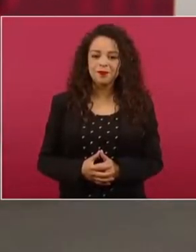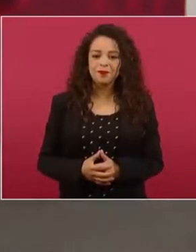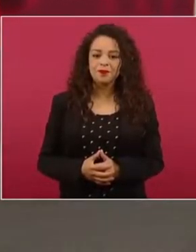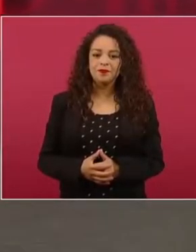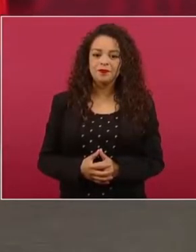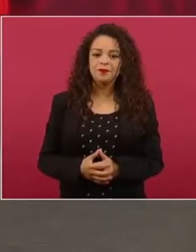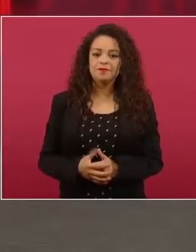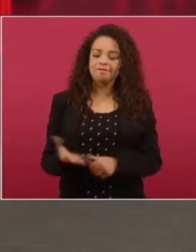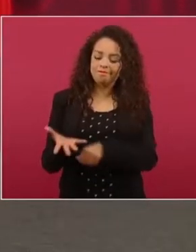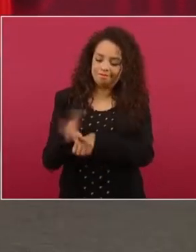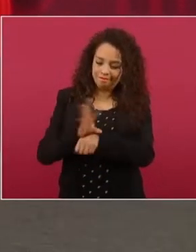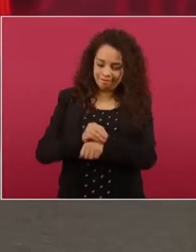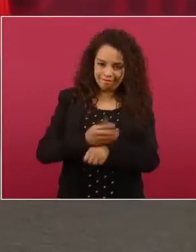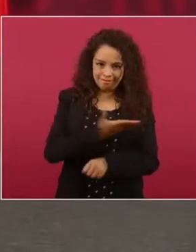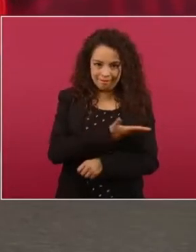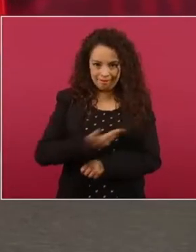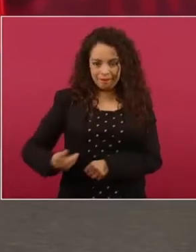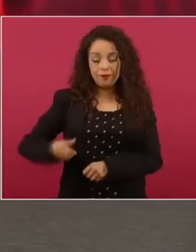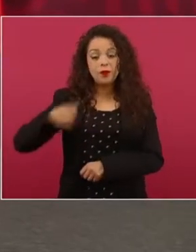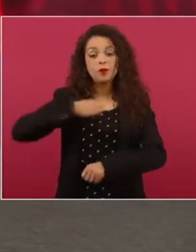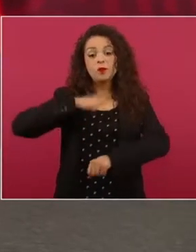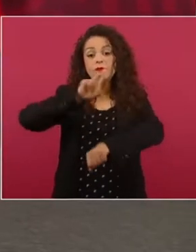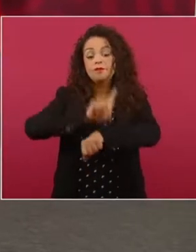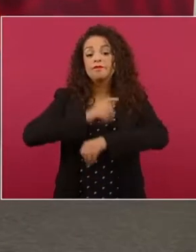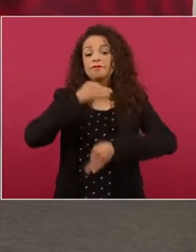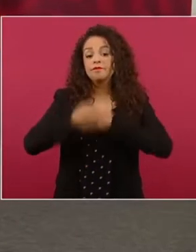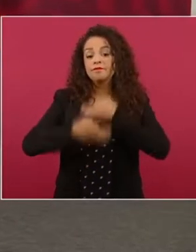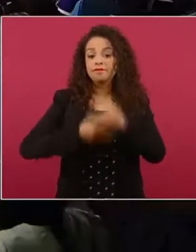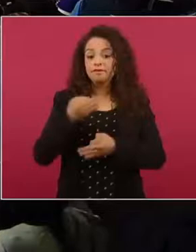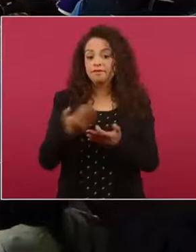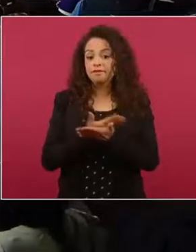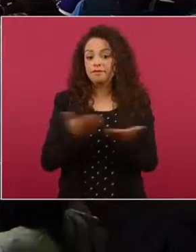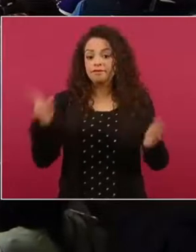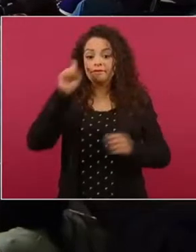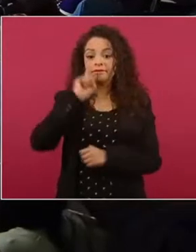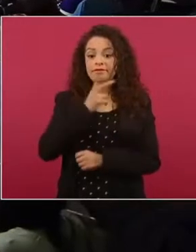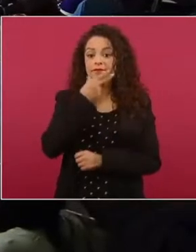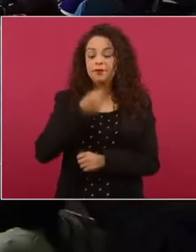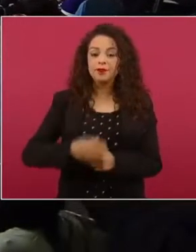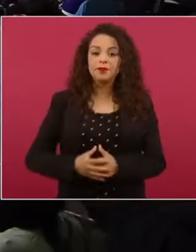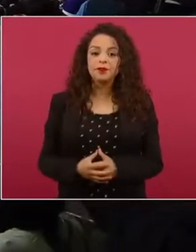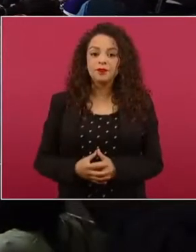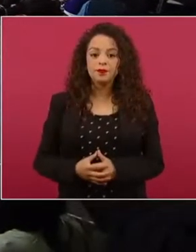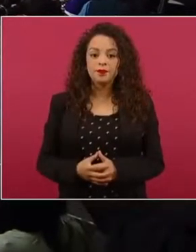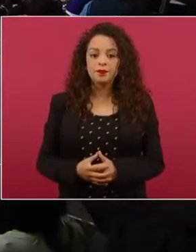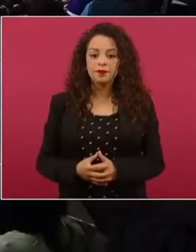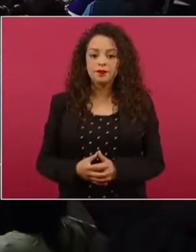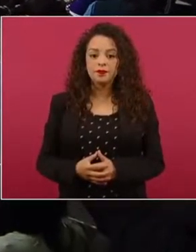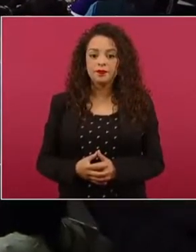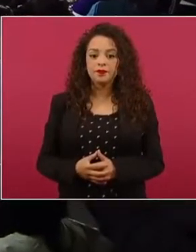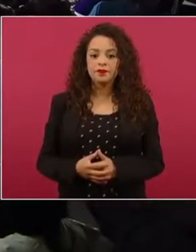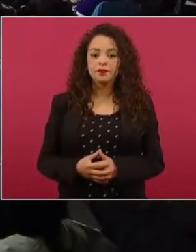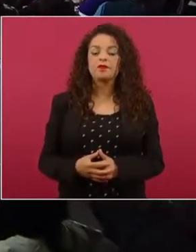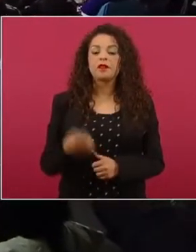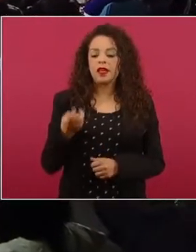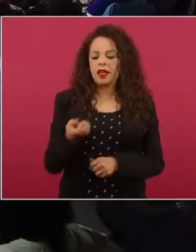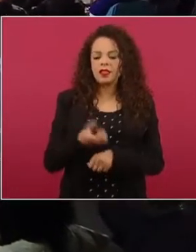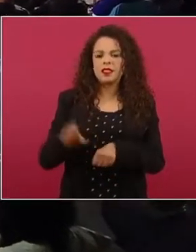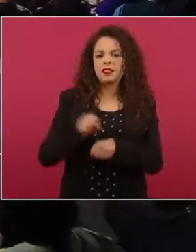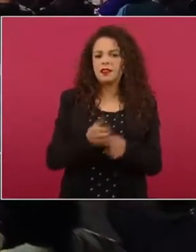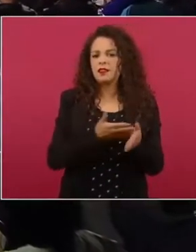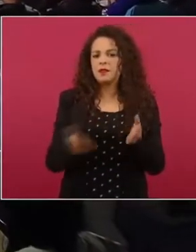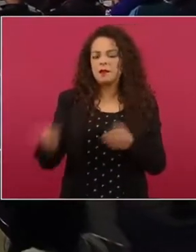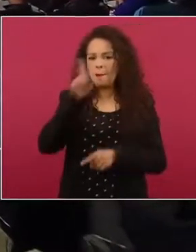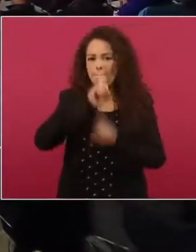Con su permiso, señor presidente. Buenos días a todas y a todos. Este es el ¿Quién es quién en las mentiras de la semana